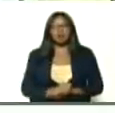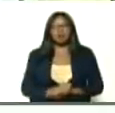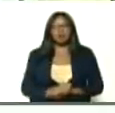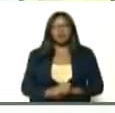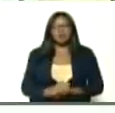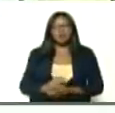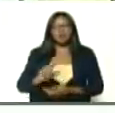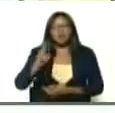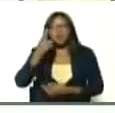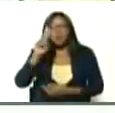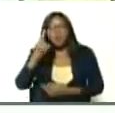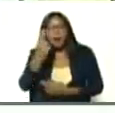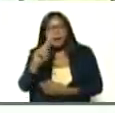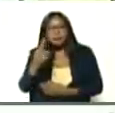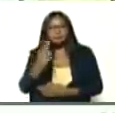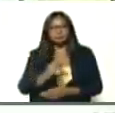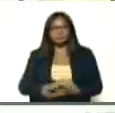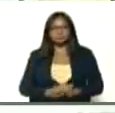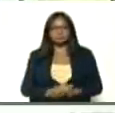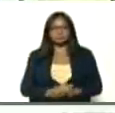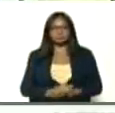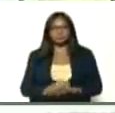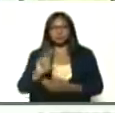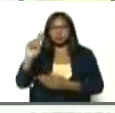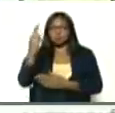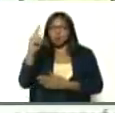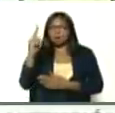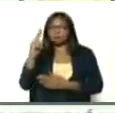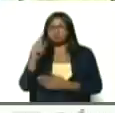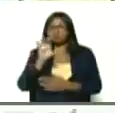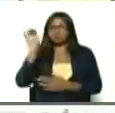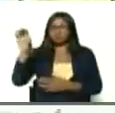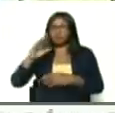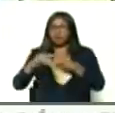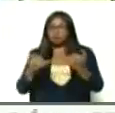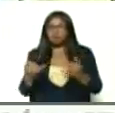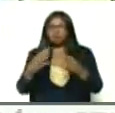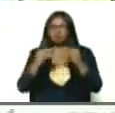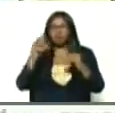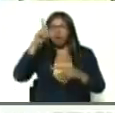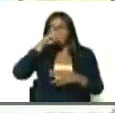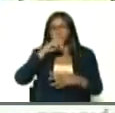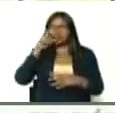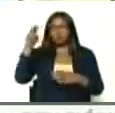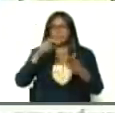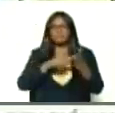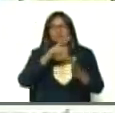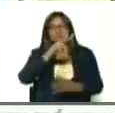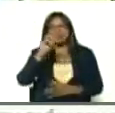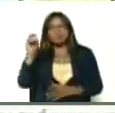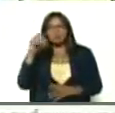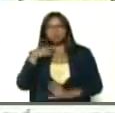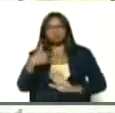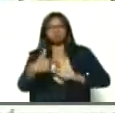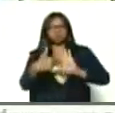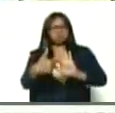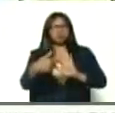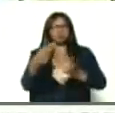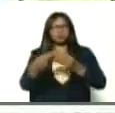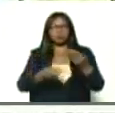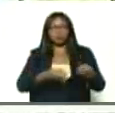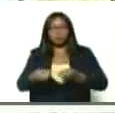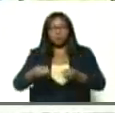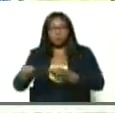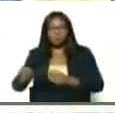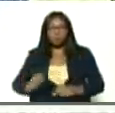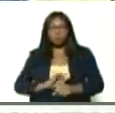República Oriental, del Uruguay, y el Uruguay, que durante, casi todo el año, 2020, fue un ejemplo, del control, de